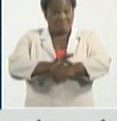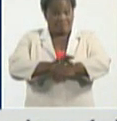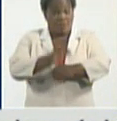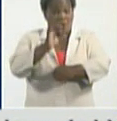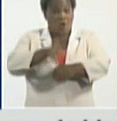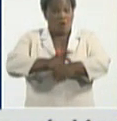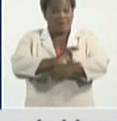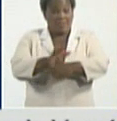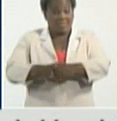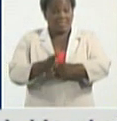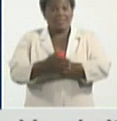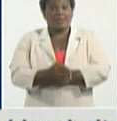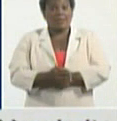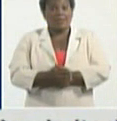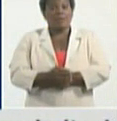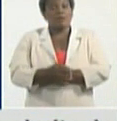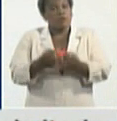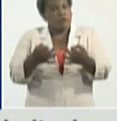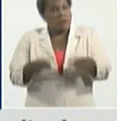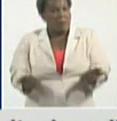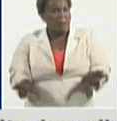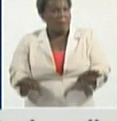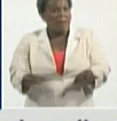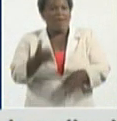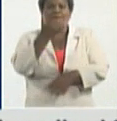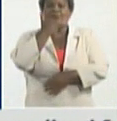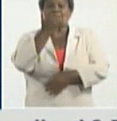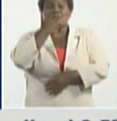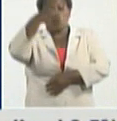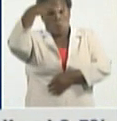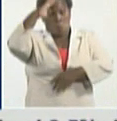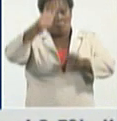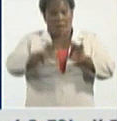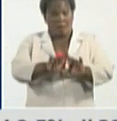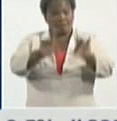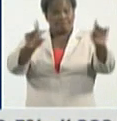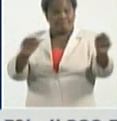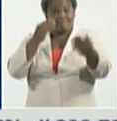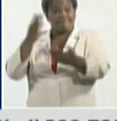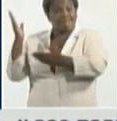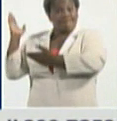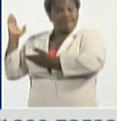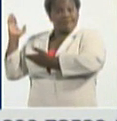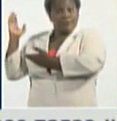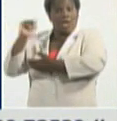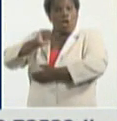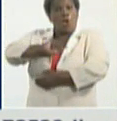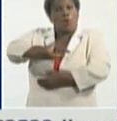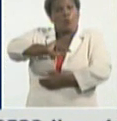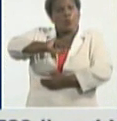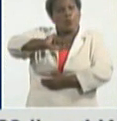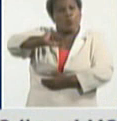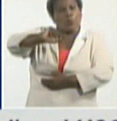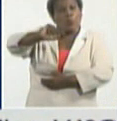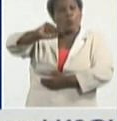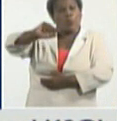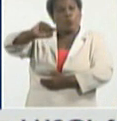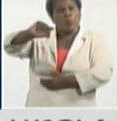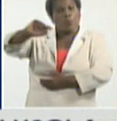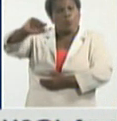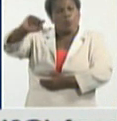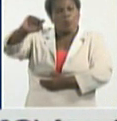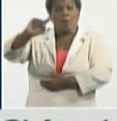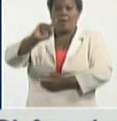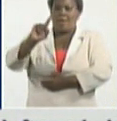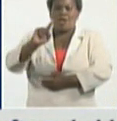que la tasa de incidencia de nuestro país, como también se puede apreciar en la curva, aunque una curva no lo dice